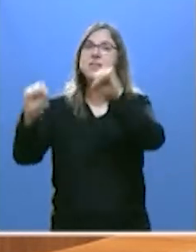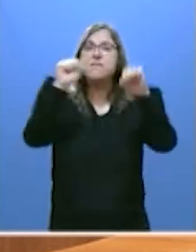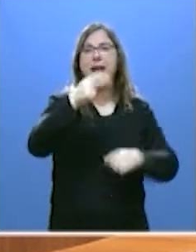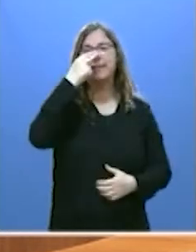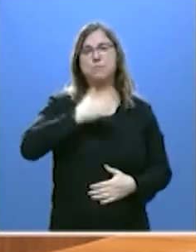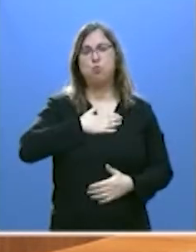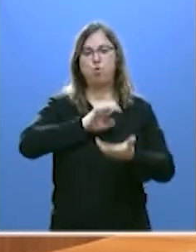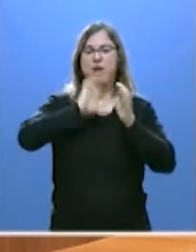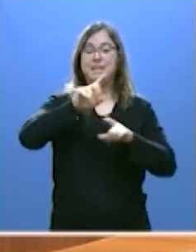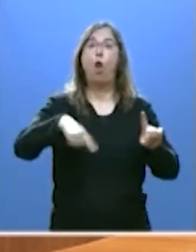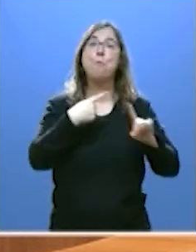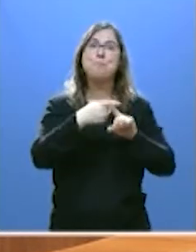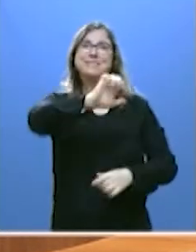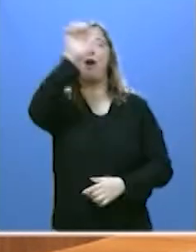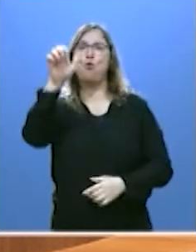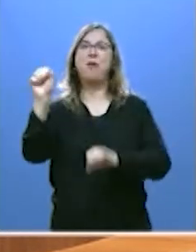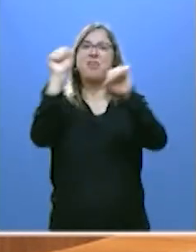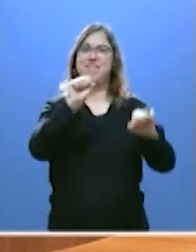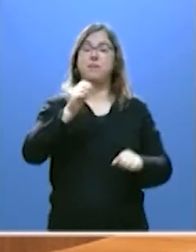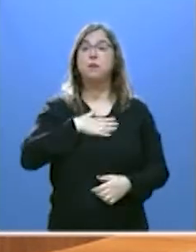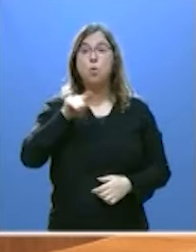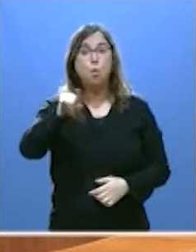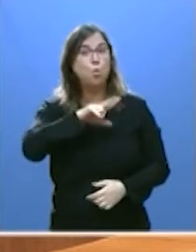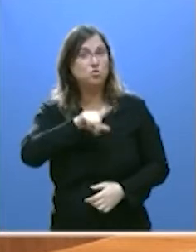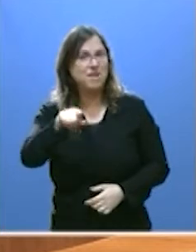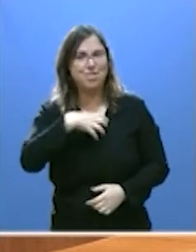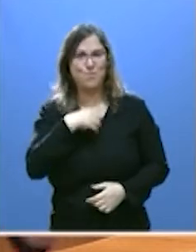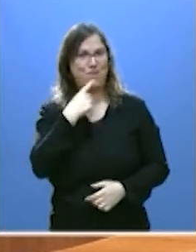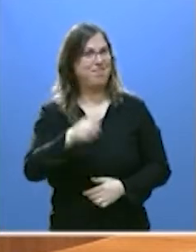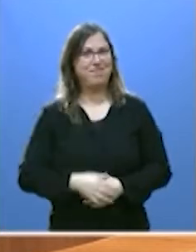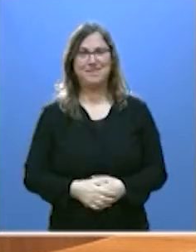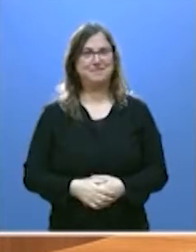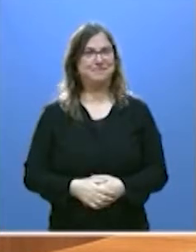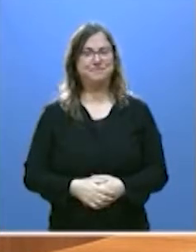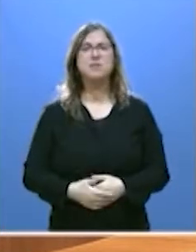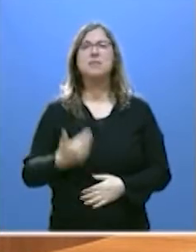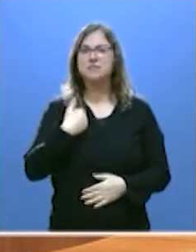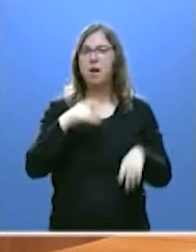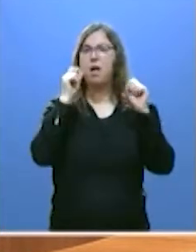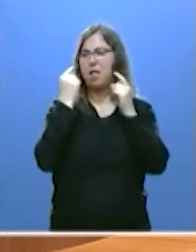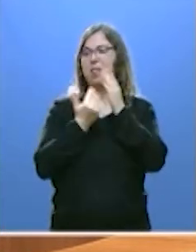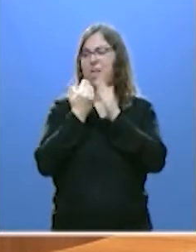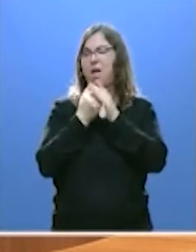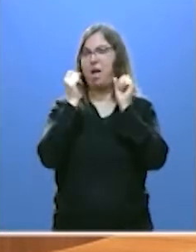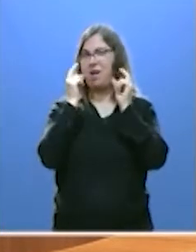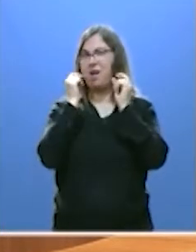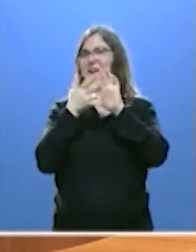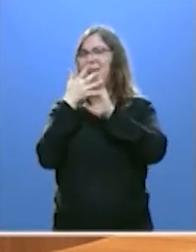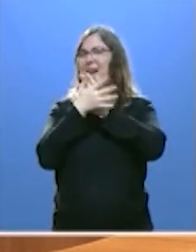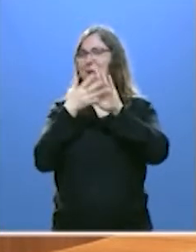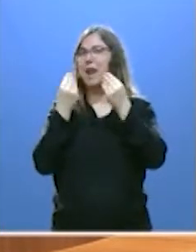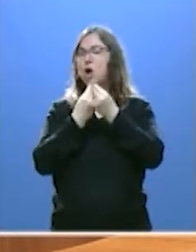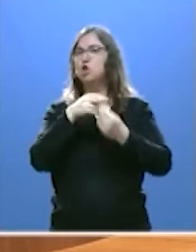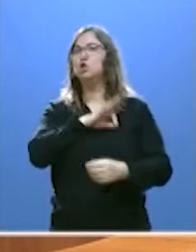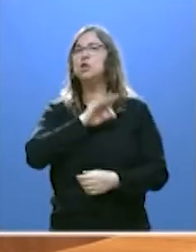en España y en Europa. Usted no puede decir lo mismo. Ya hemos sabido estos días de qué hablaba con el señor